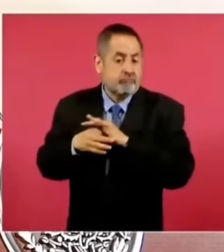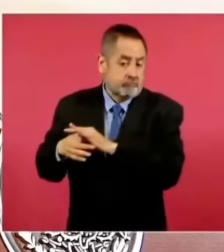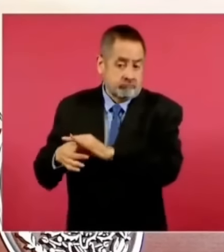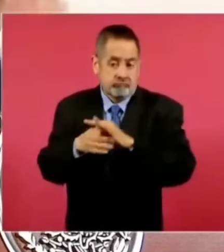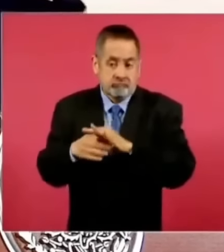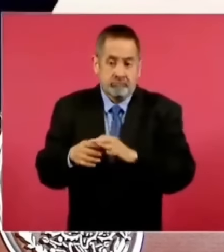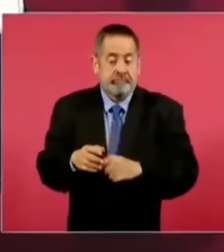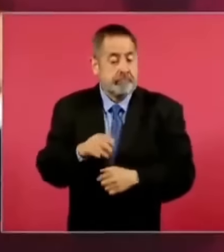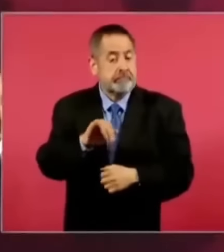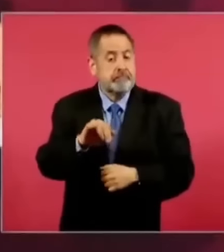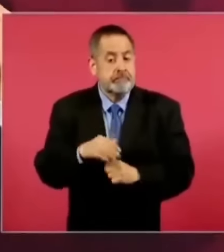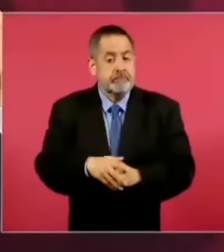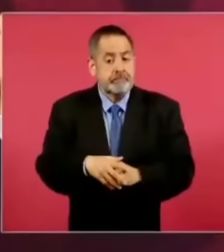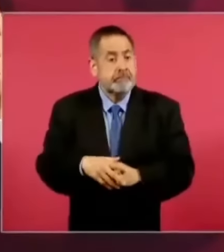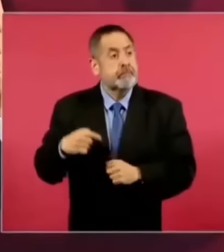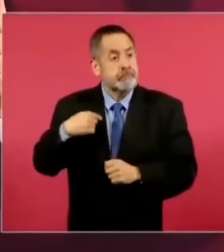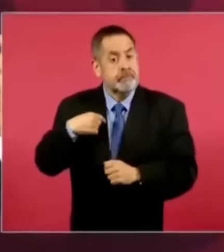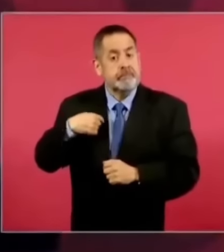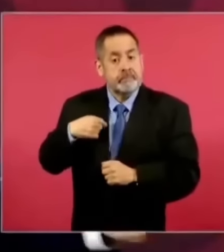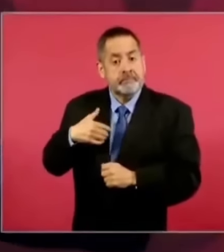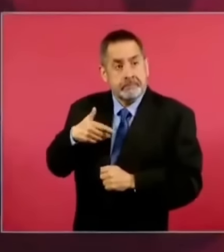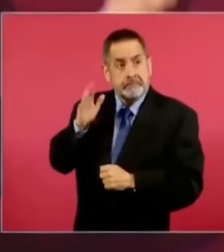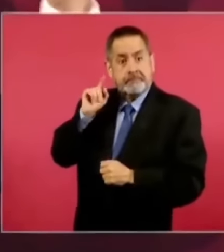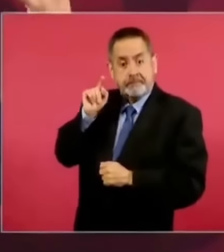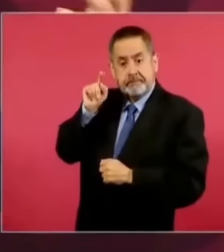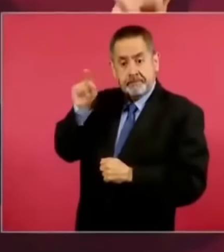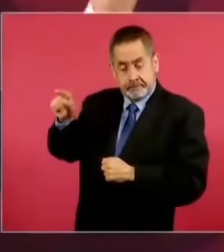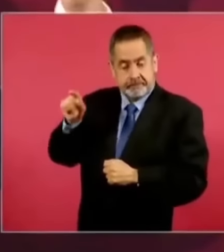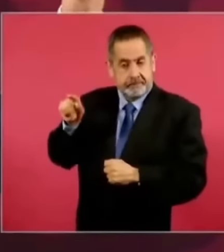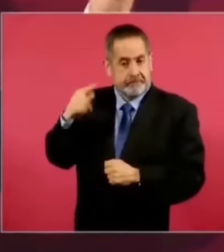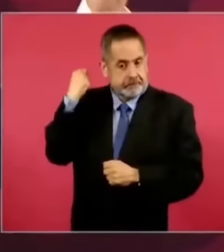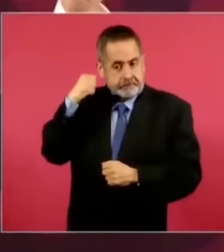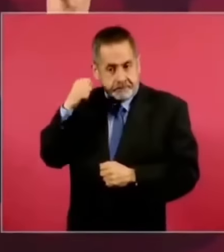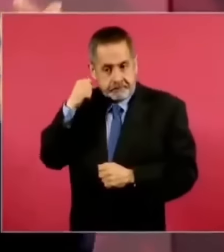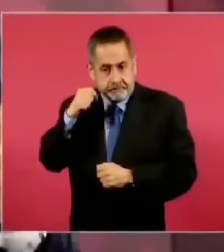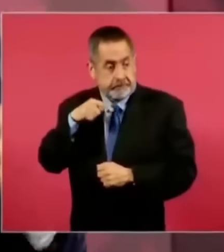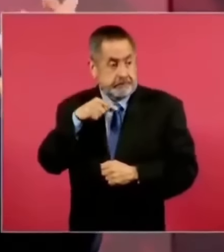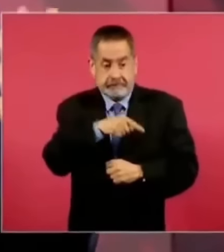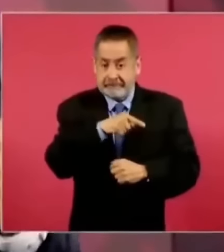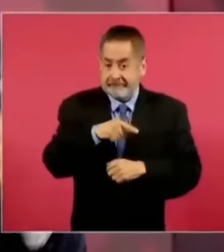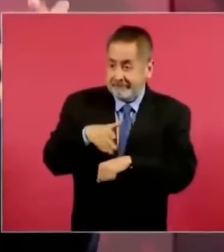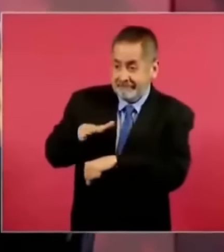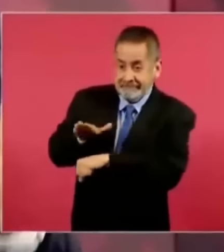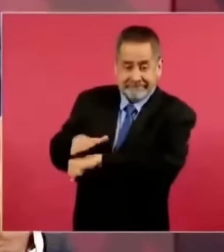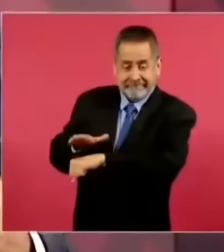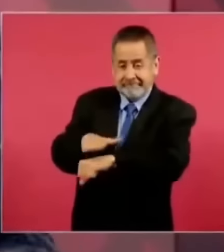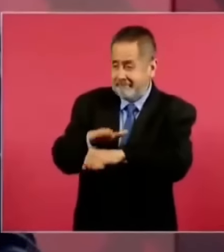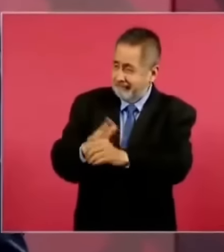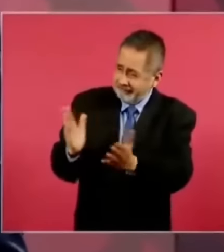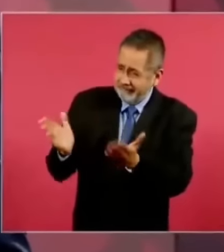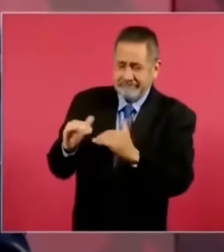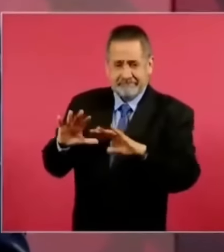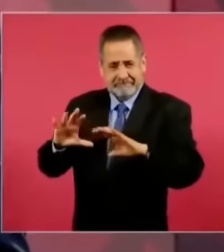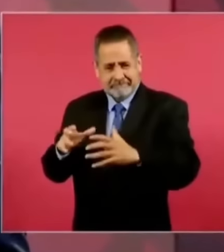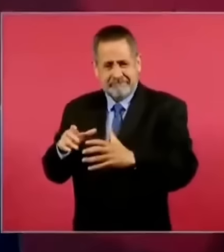Yo estaba allá y se convoca a la formación del partido a nivel nacional.